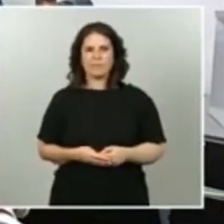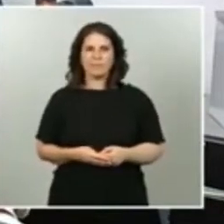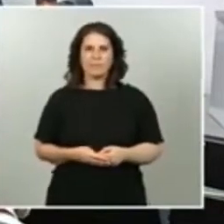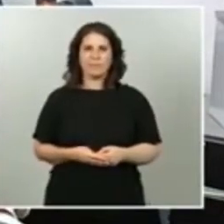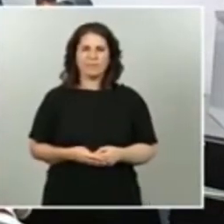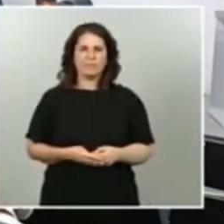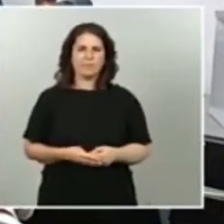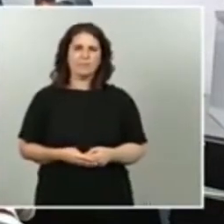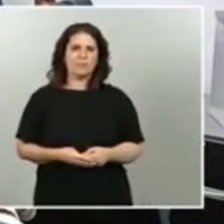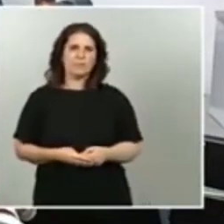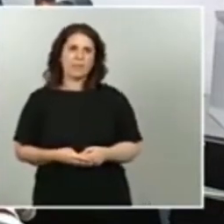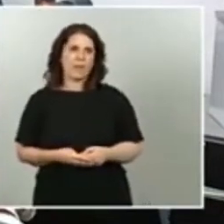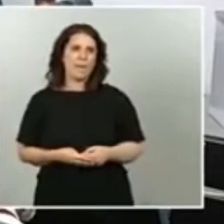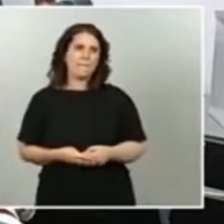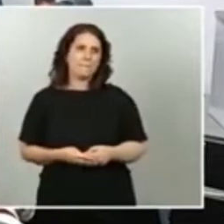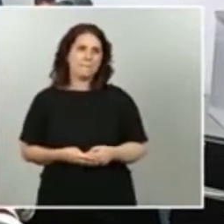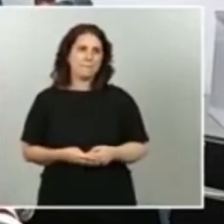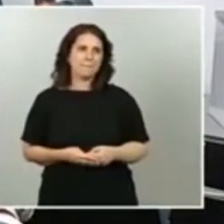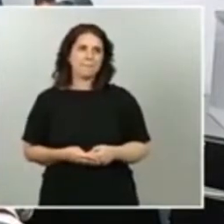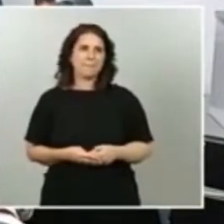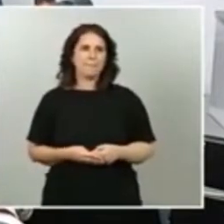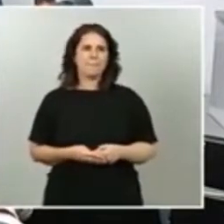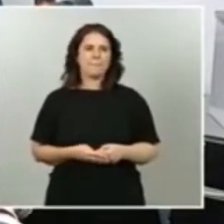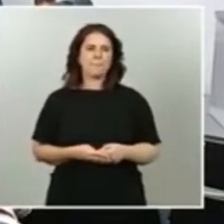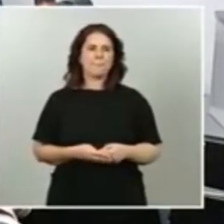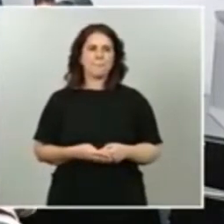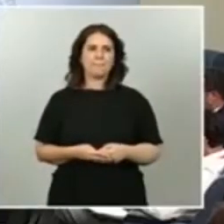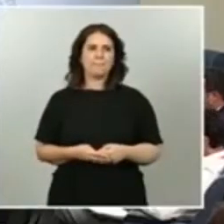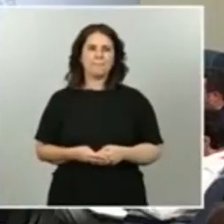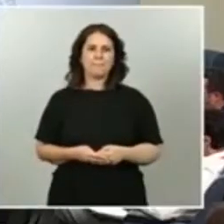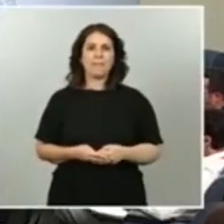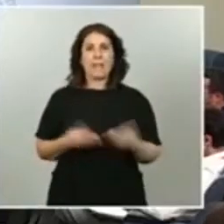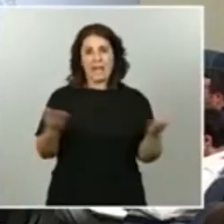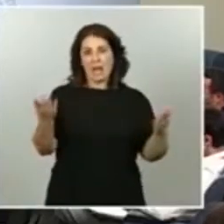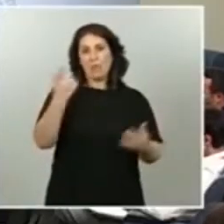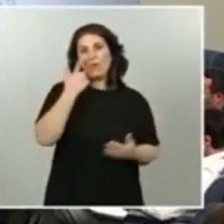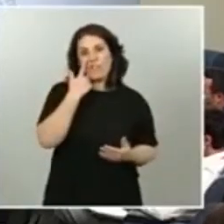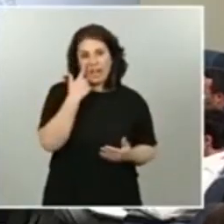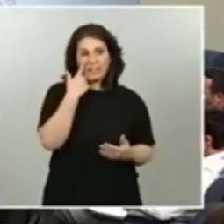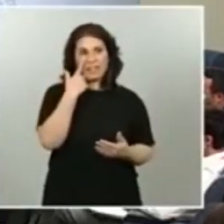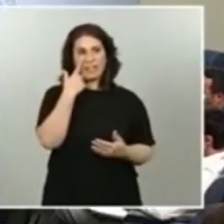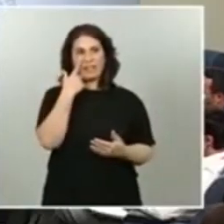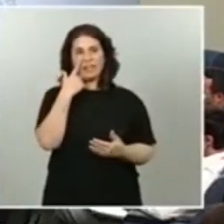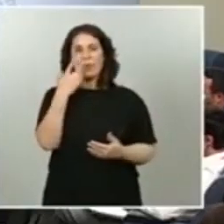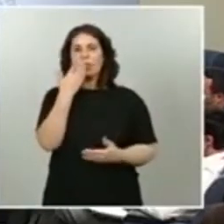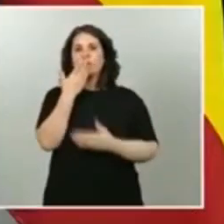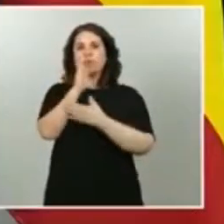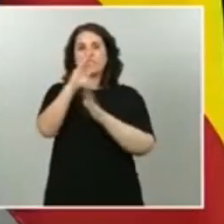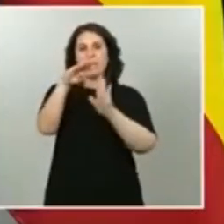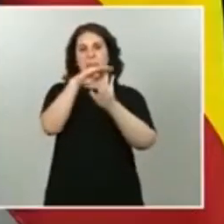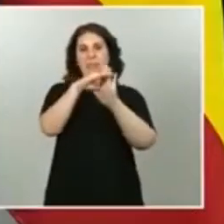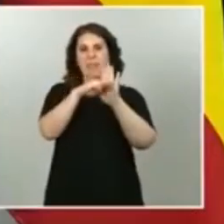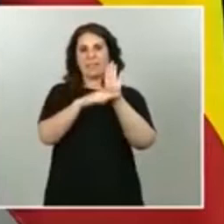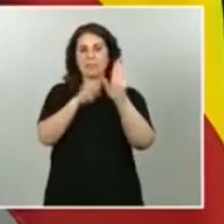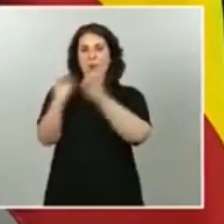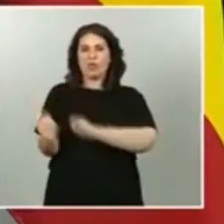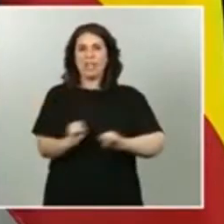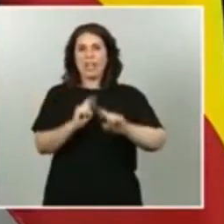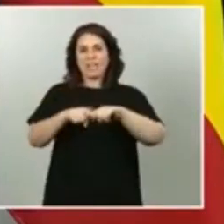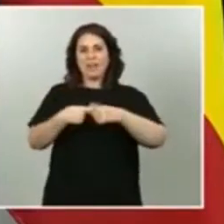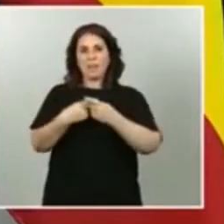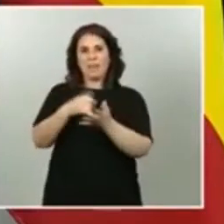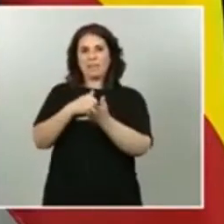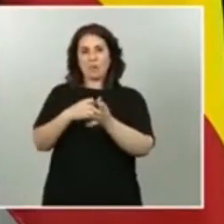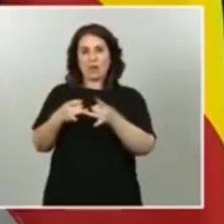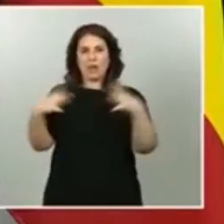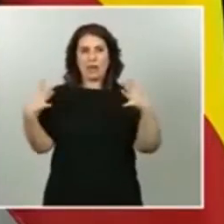Claro, pero fíjese, entienda usted que cuando se presentan una serie de medidas para proteger a familias vulnerables, alguien hable